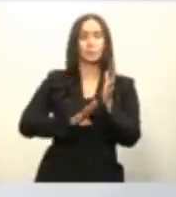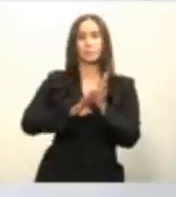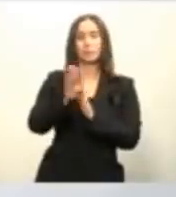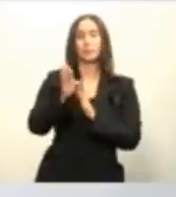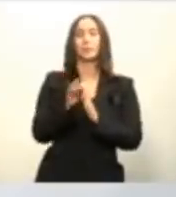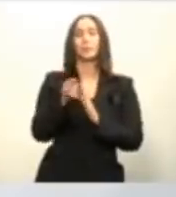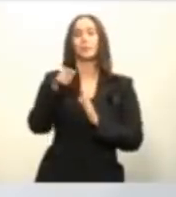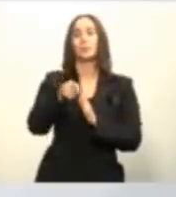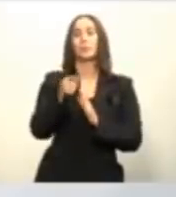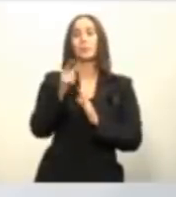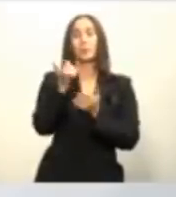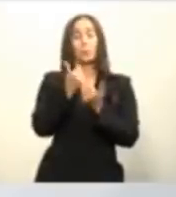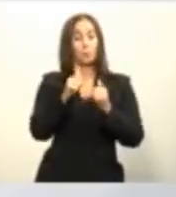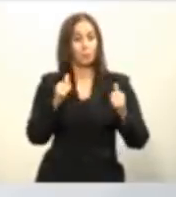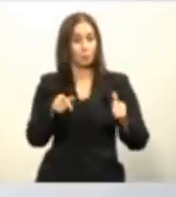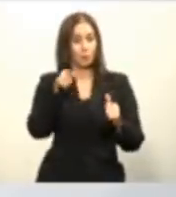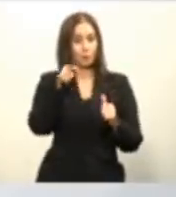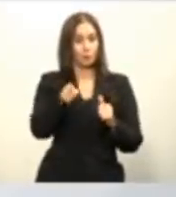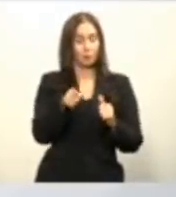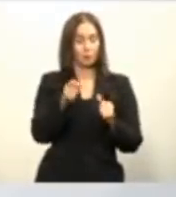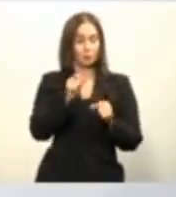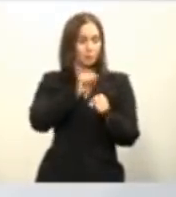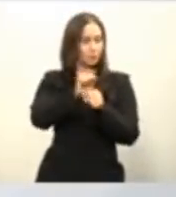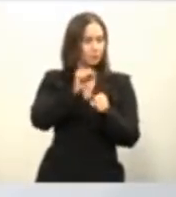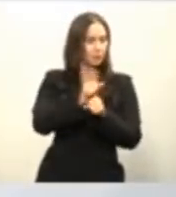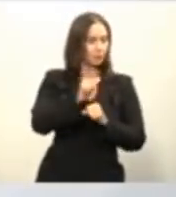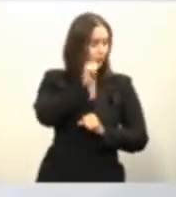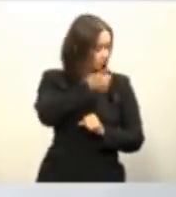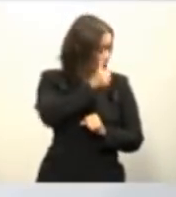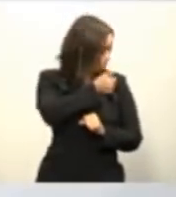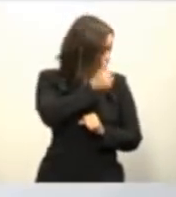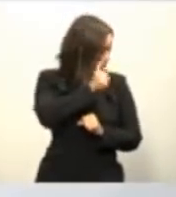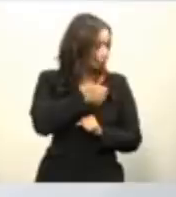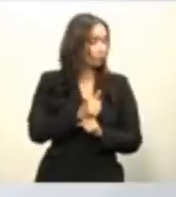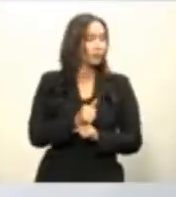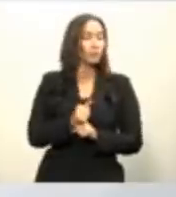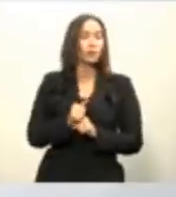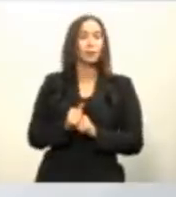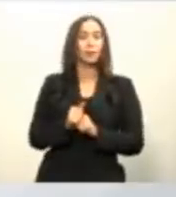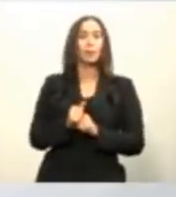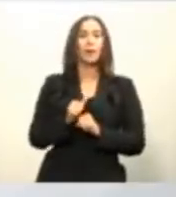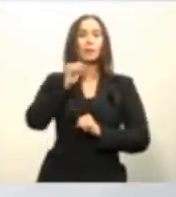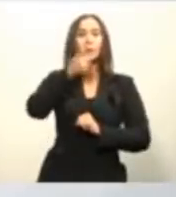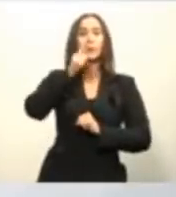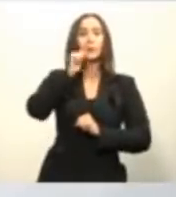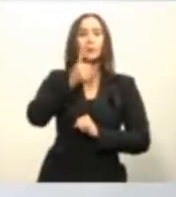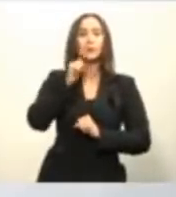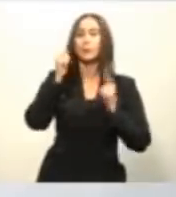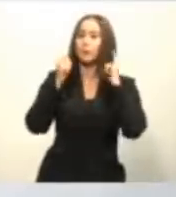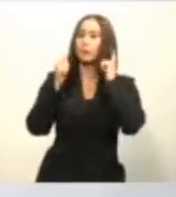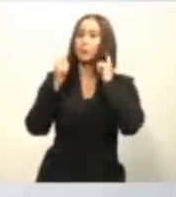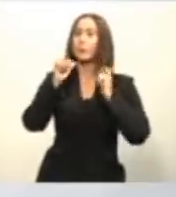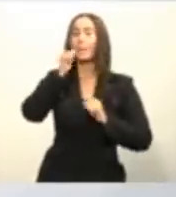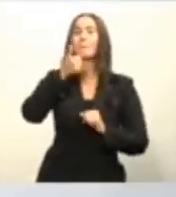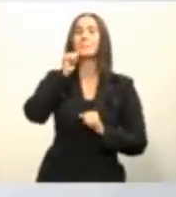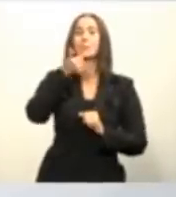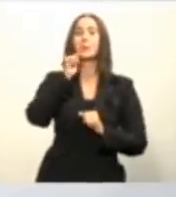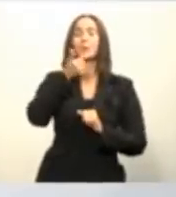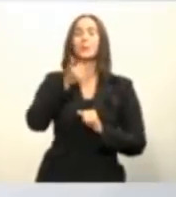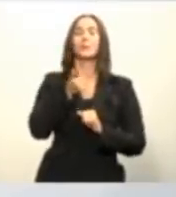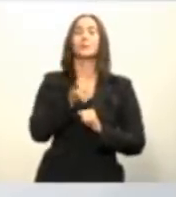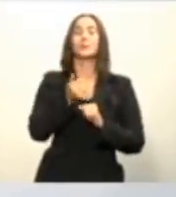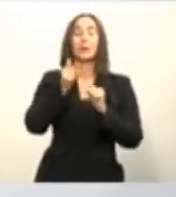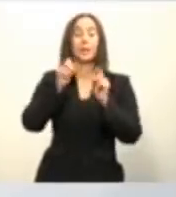dentro los cuales ellos realizan su día a día y establecen sus relaciones lo las